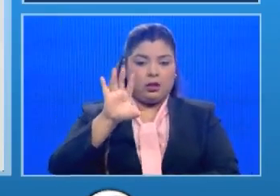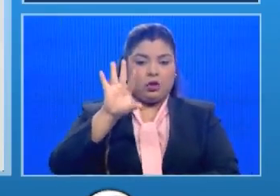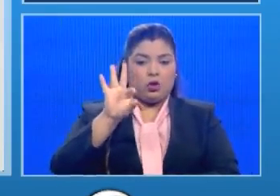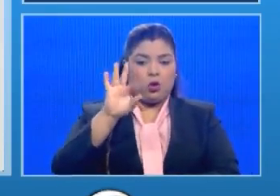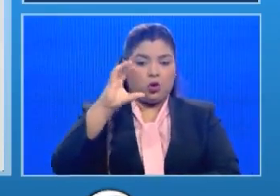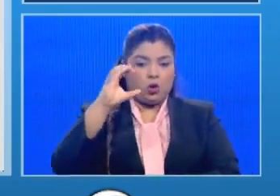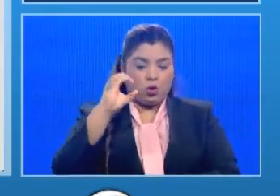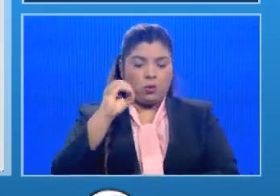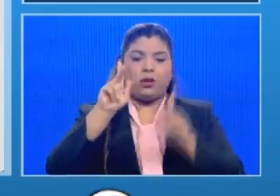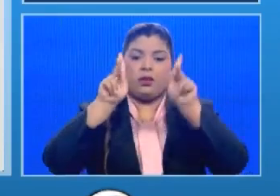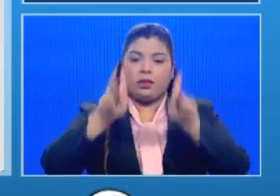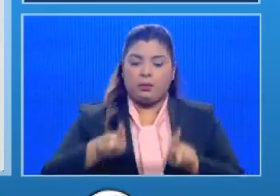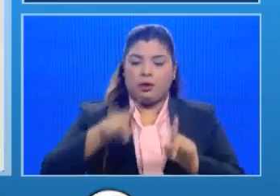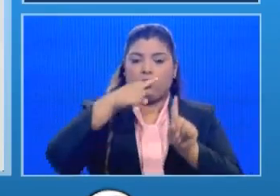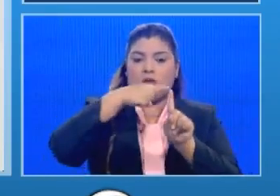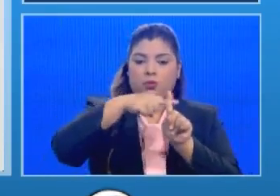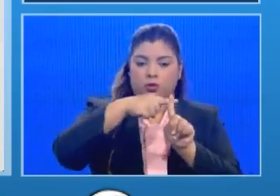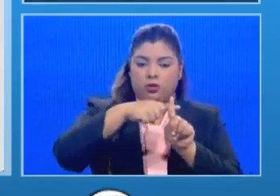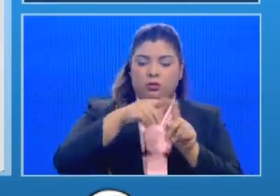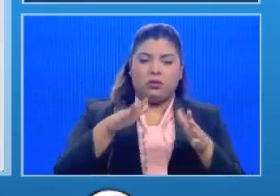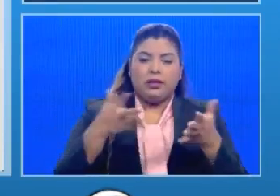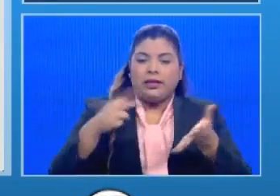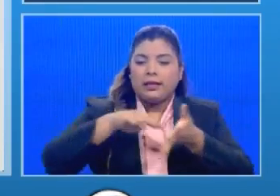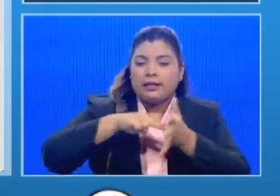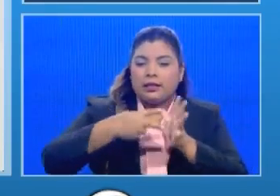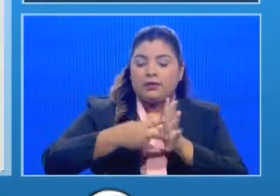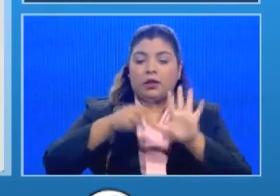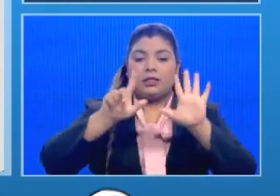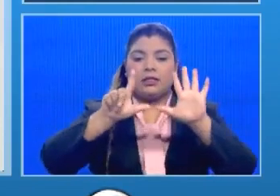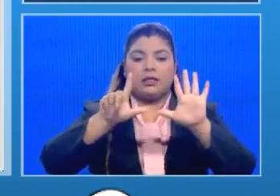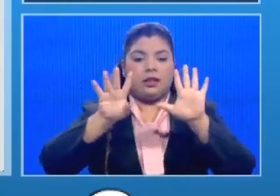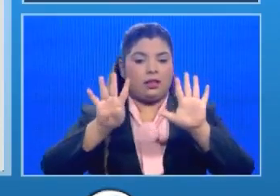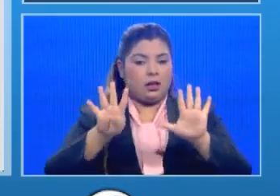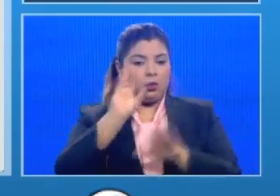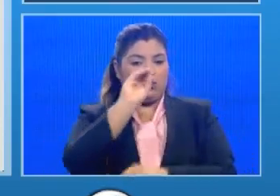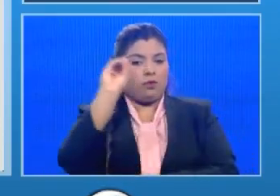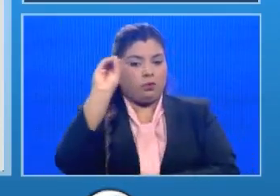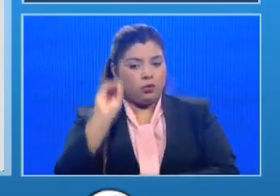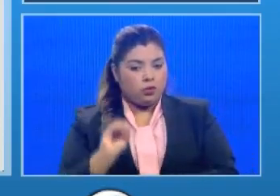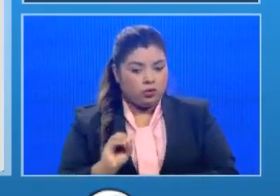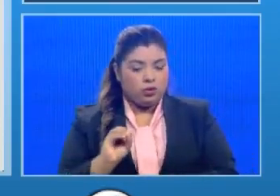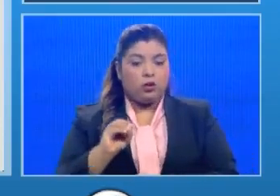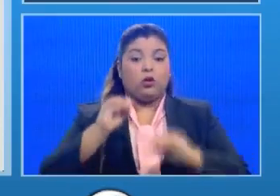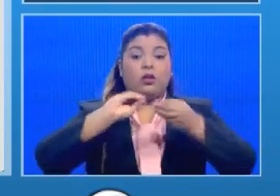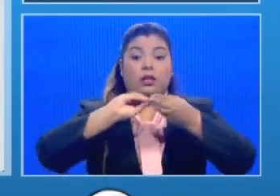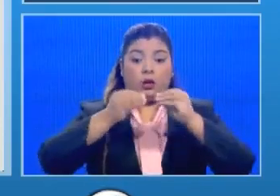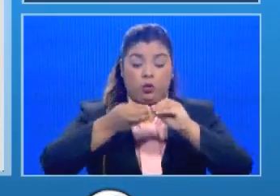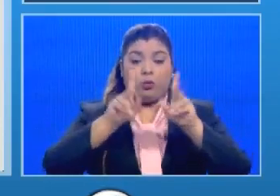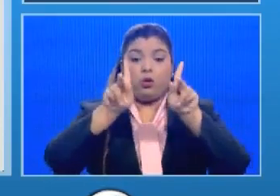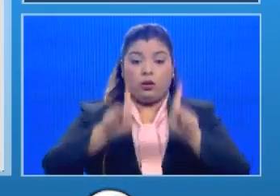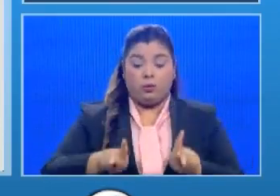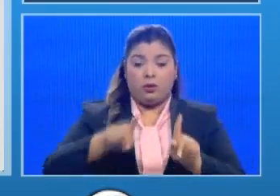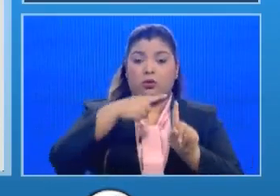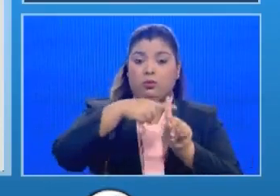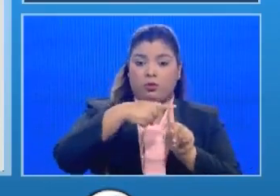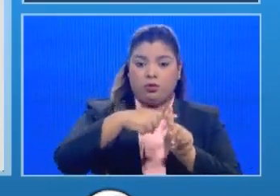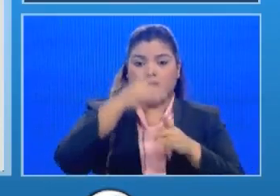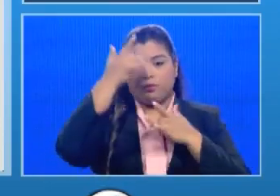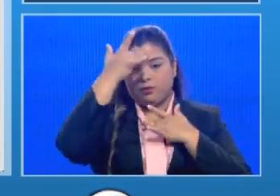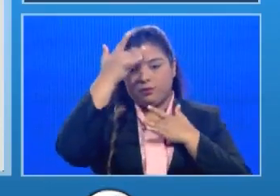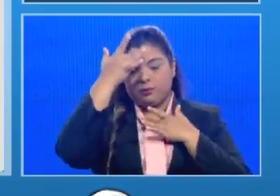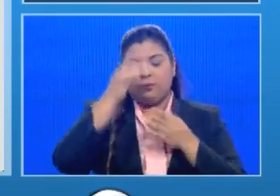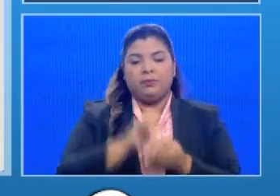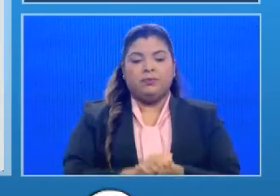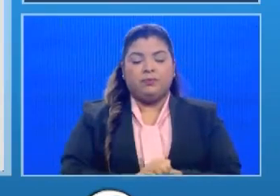casos, lo que representa un 79% del número de casos. Sin